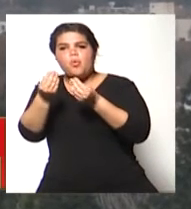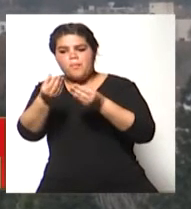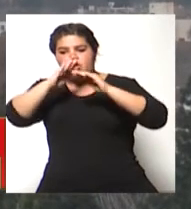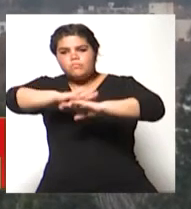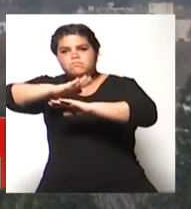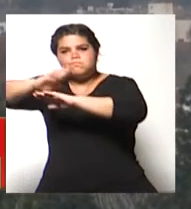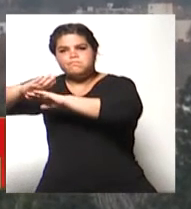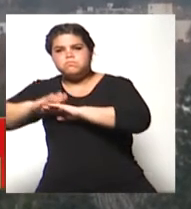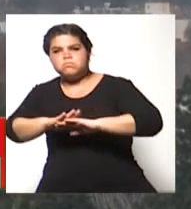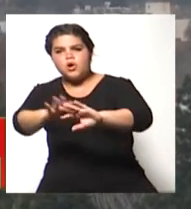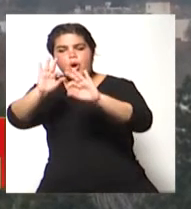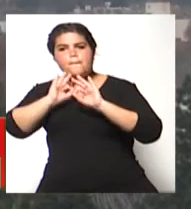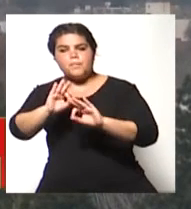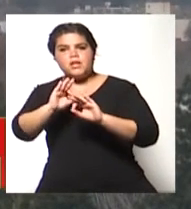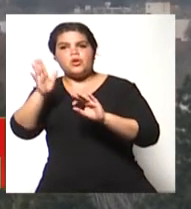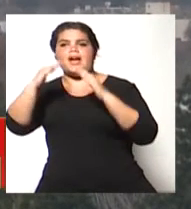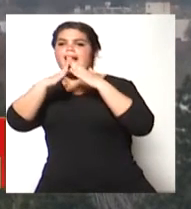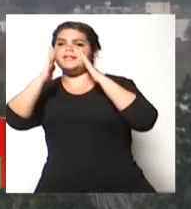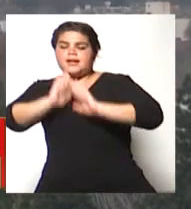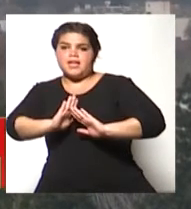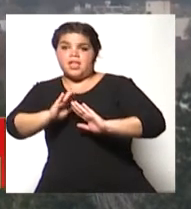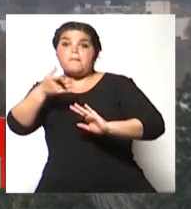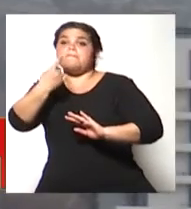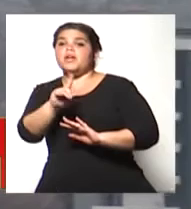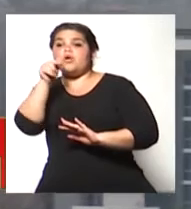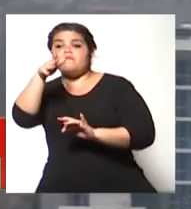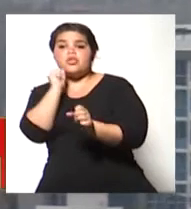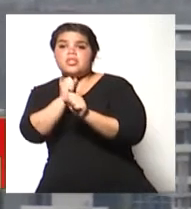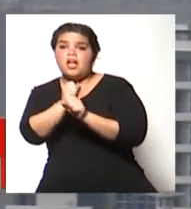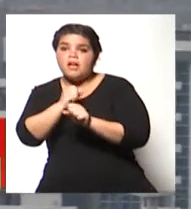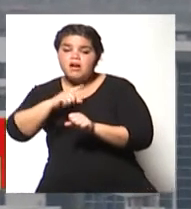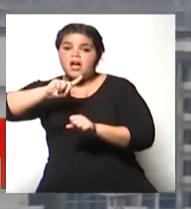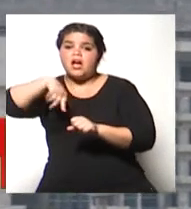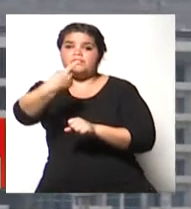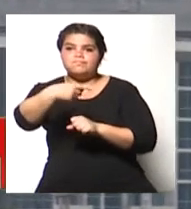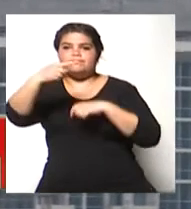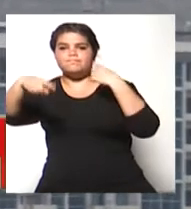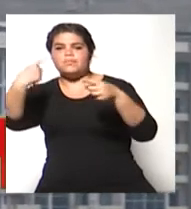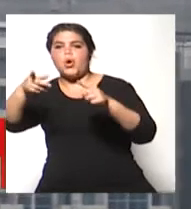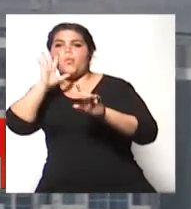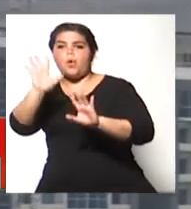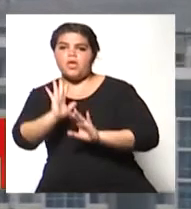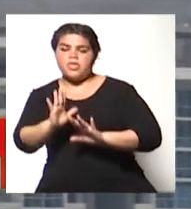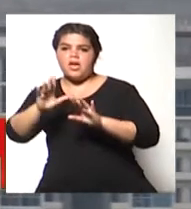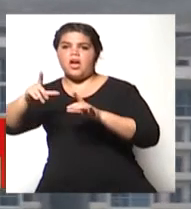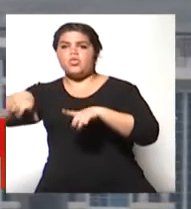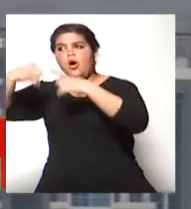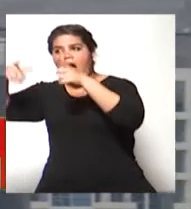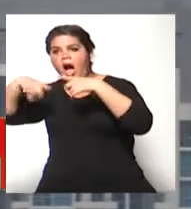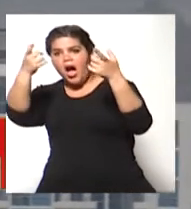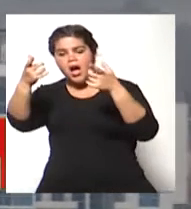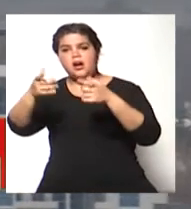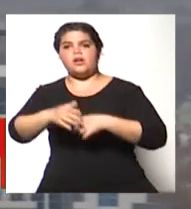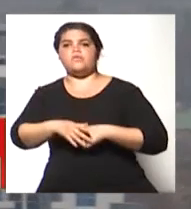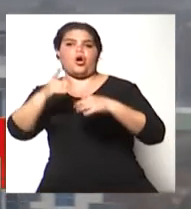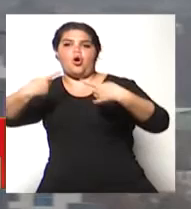en lo posible no salir. Y si tenés que salir para trabajar, tener cuidado con las llamas, con los desprendimientos de llamas de los árboles o